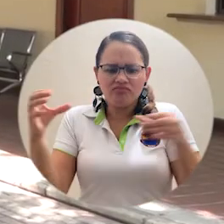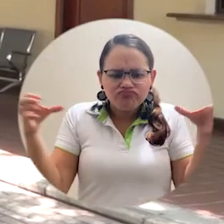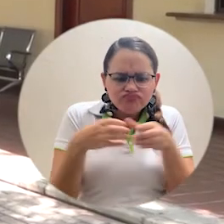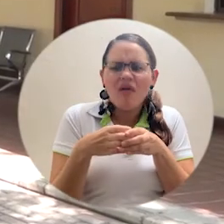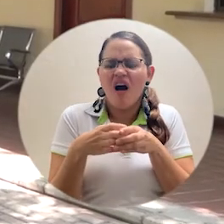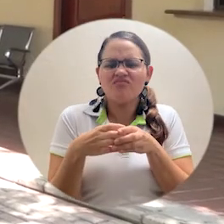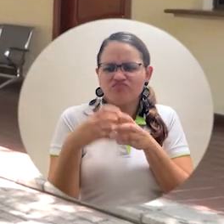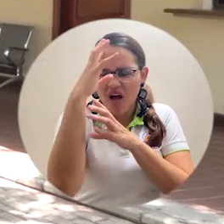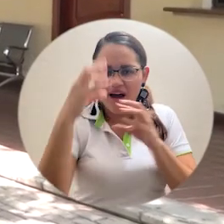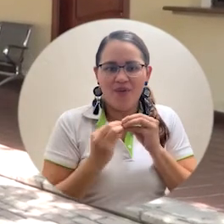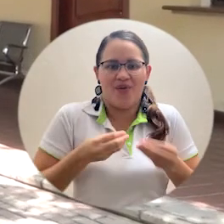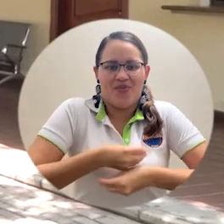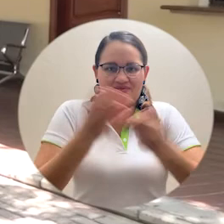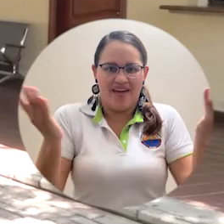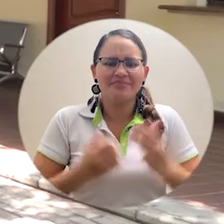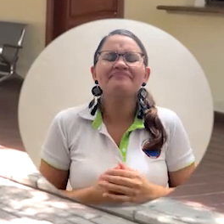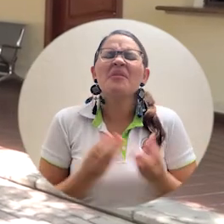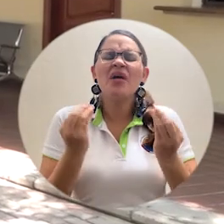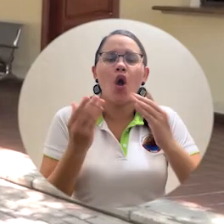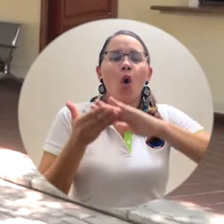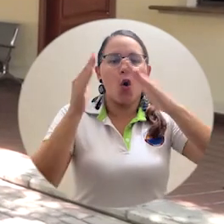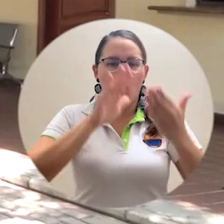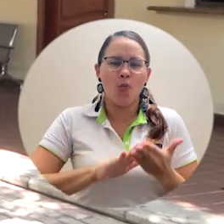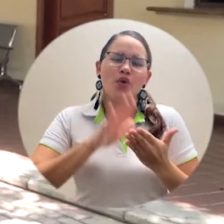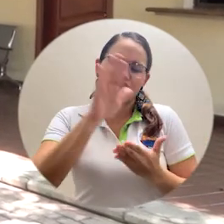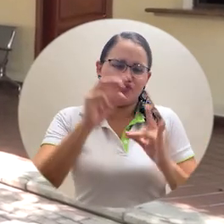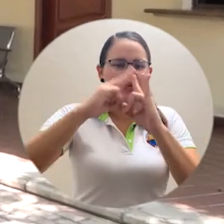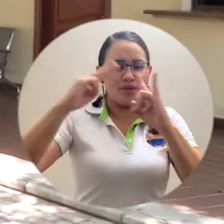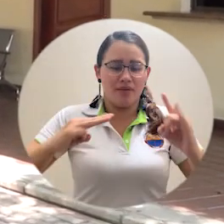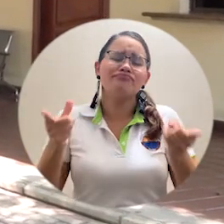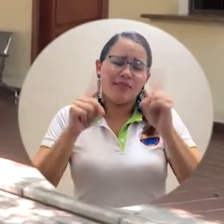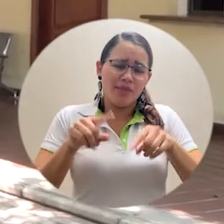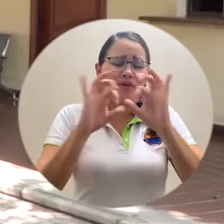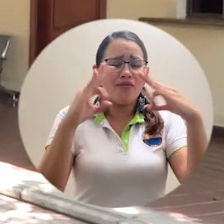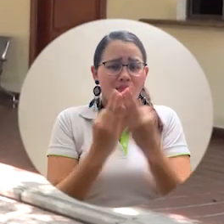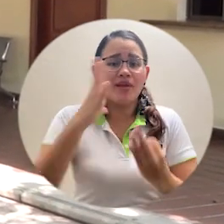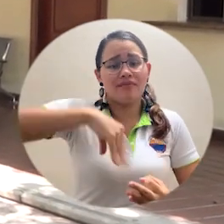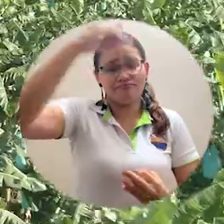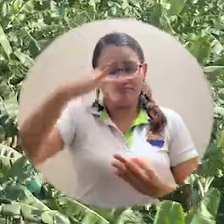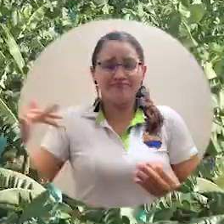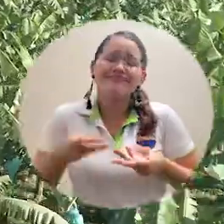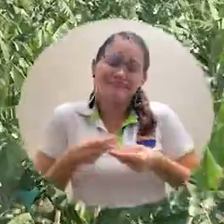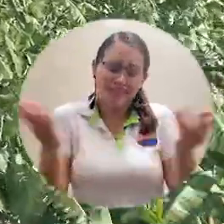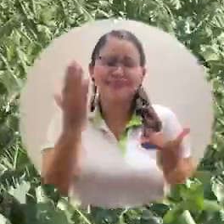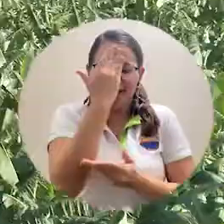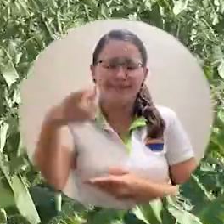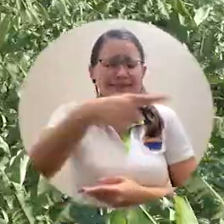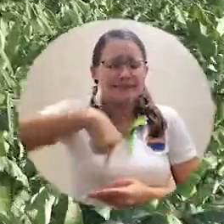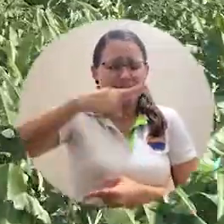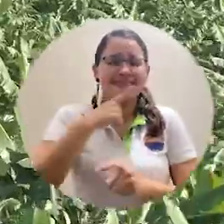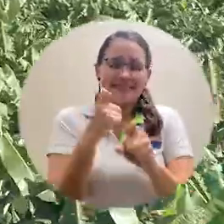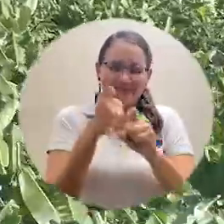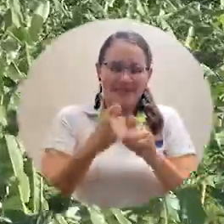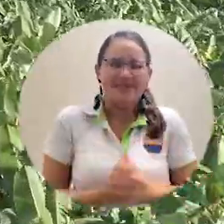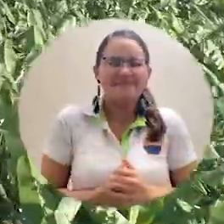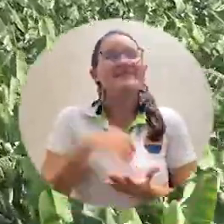estudiantil, pero también a muchas familias magdaleneses que sabemos que en este momento están pasando momentos de dificultad. De esta manera el sector